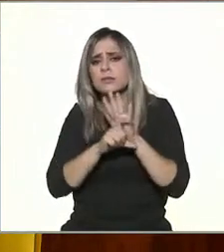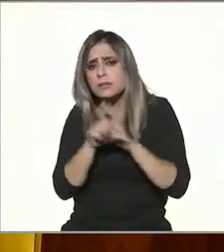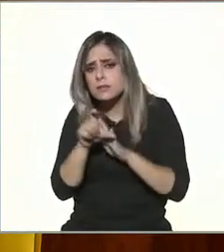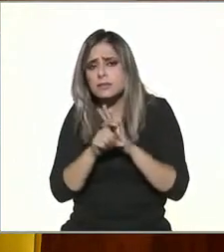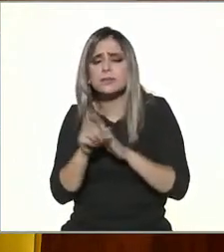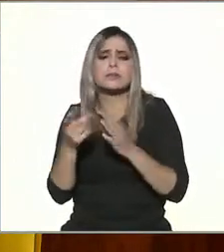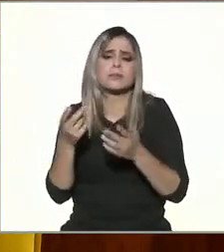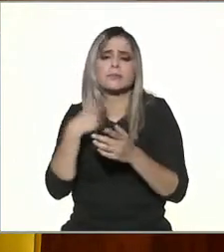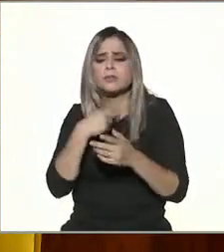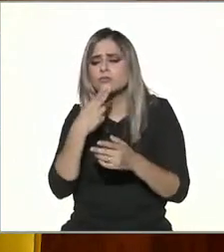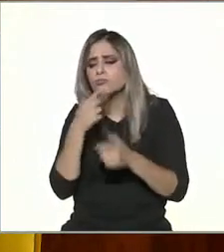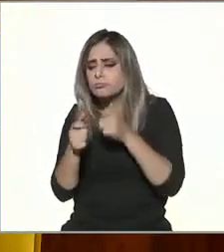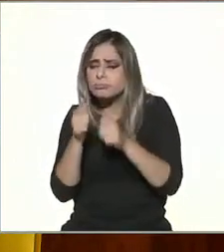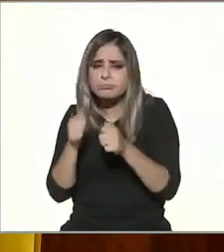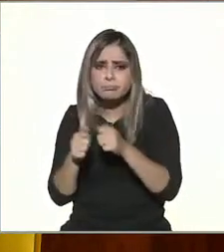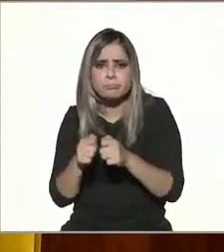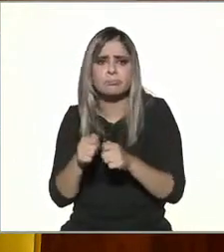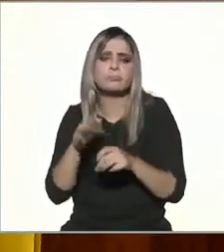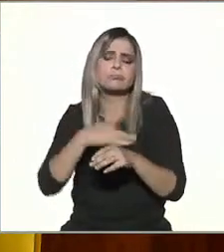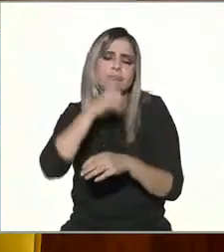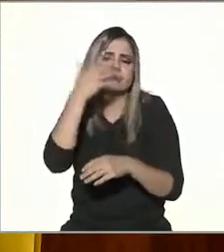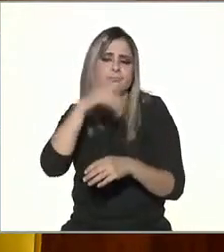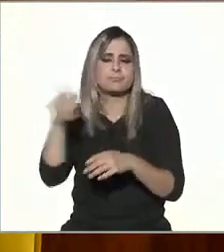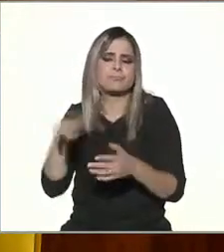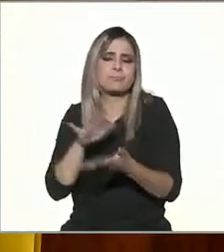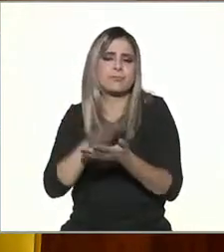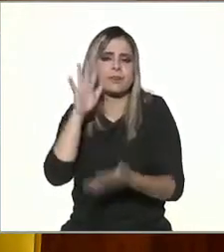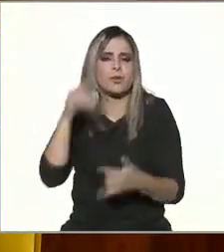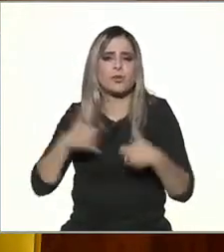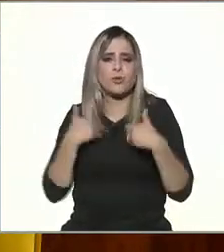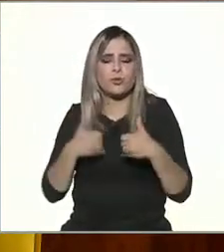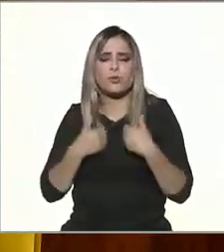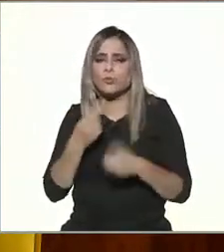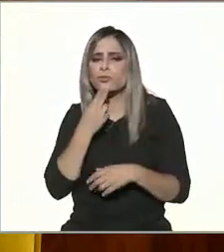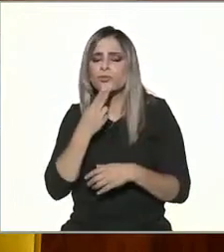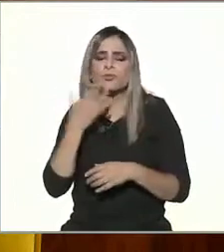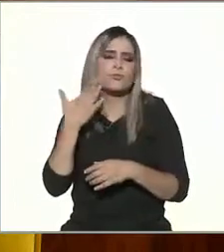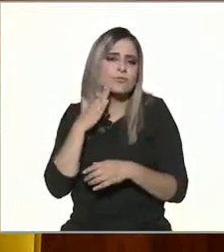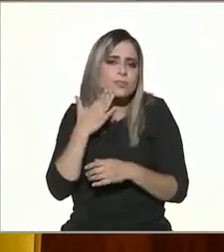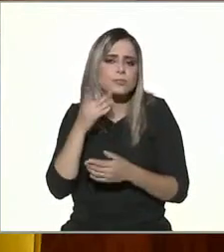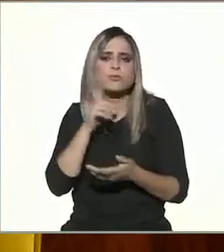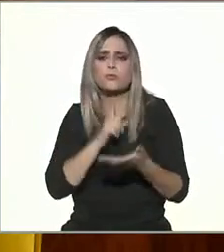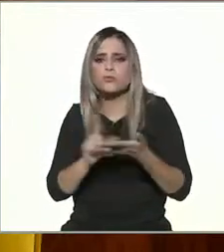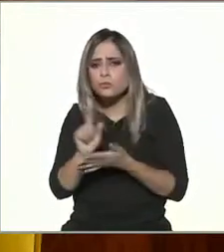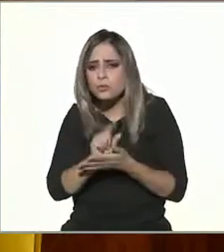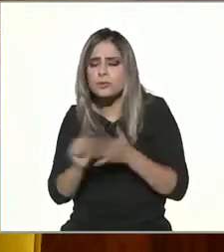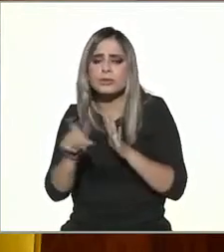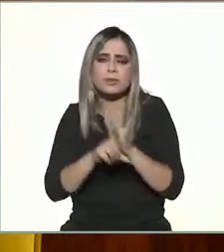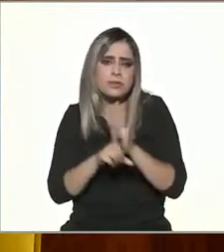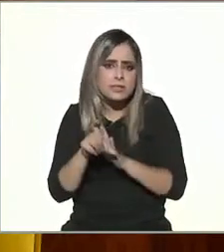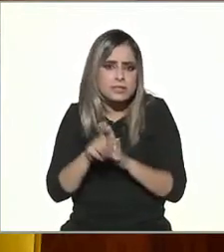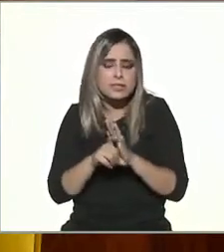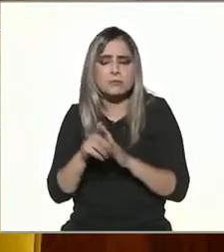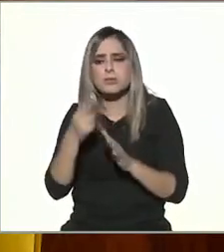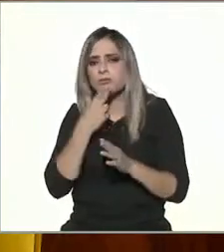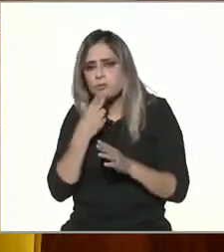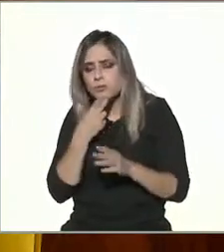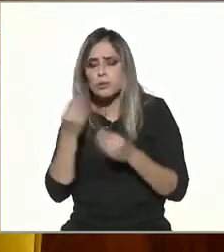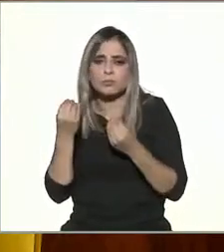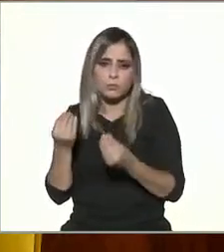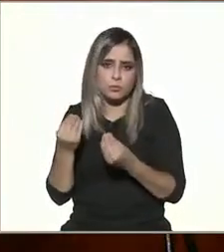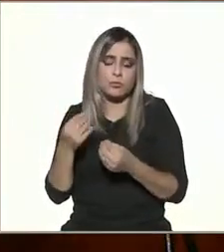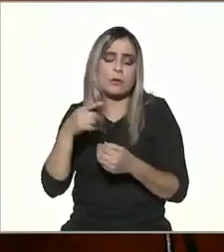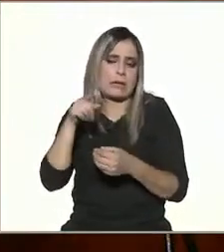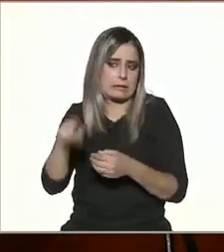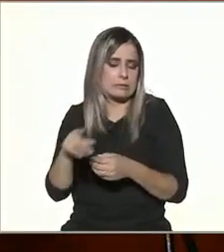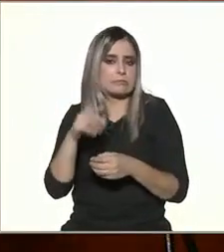mucho porque los, pues, ahí hay muchos jóvenes que es, pues, un tema que también conlleva, así como tiene grandes ventajas,